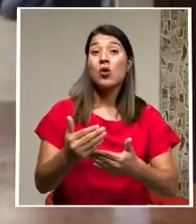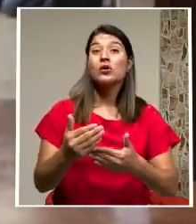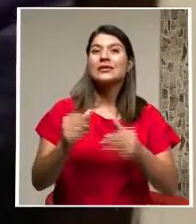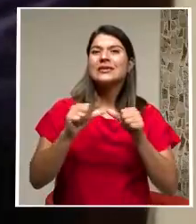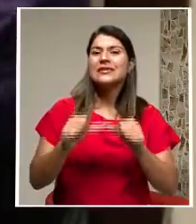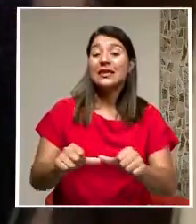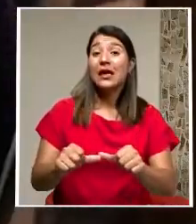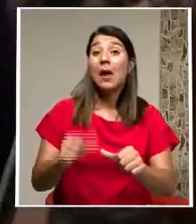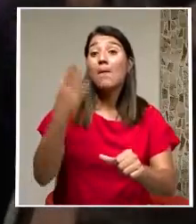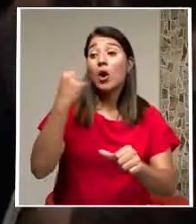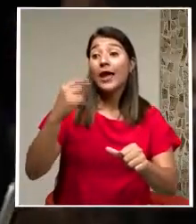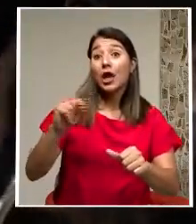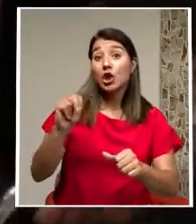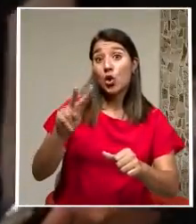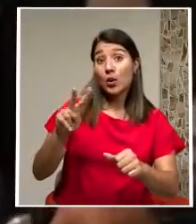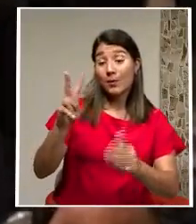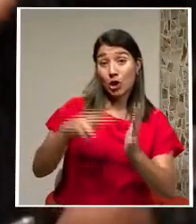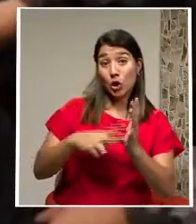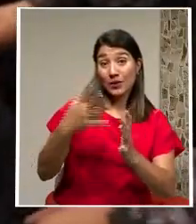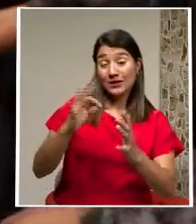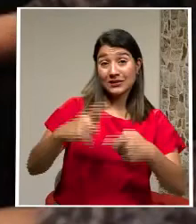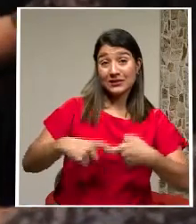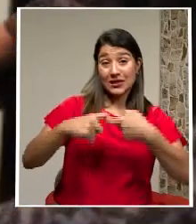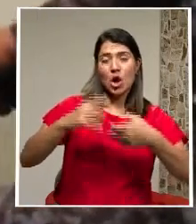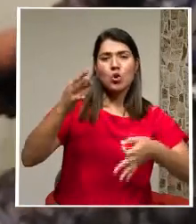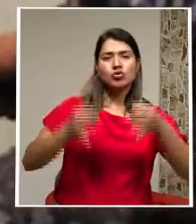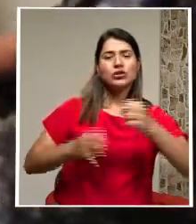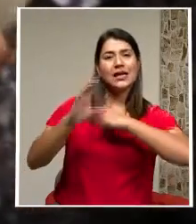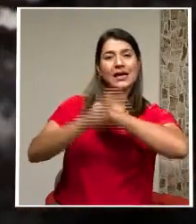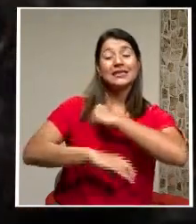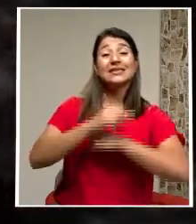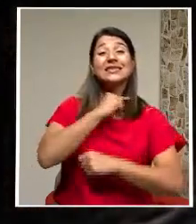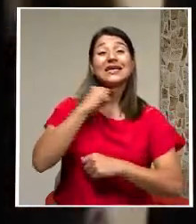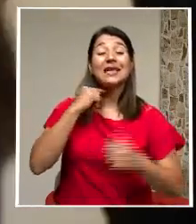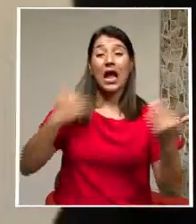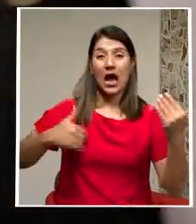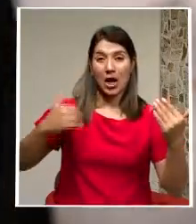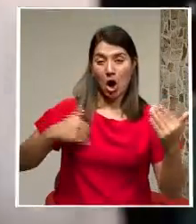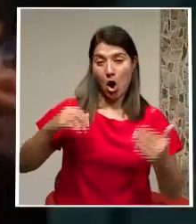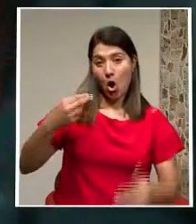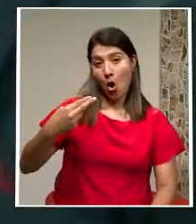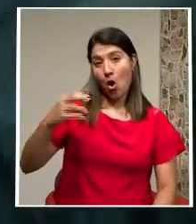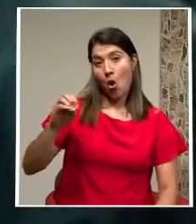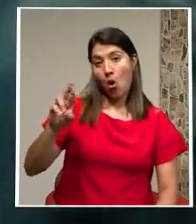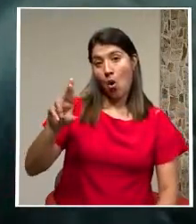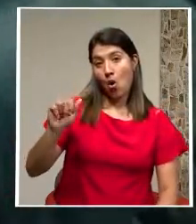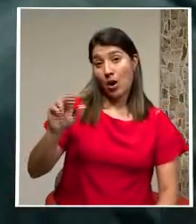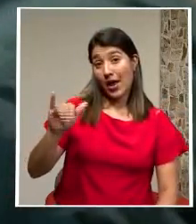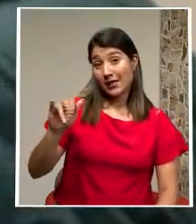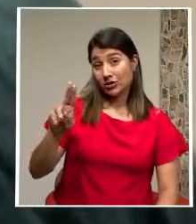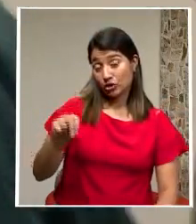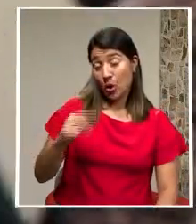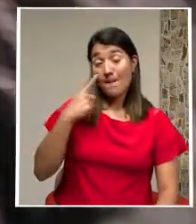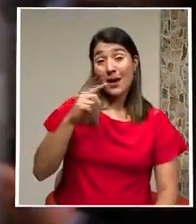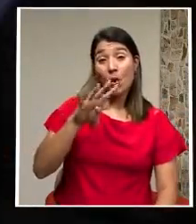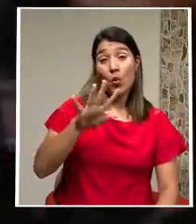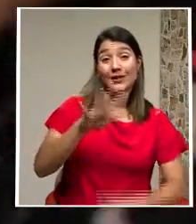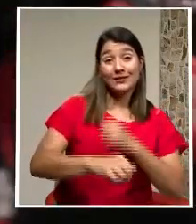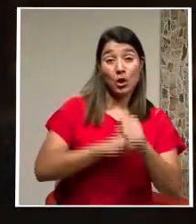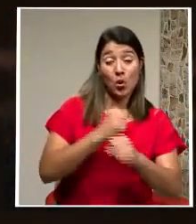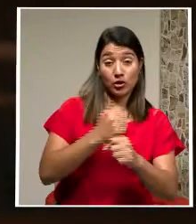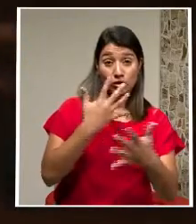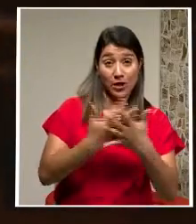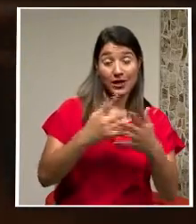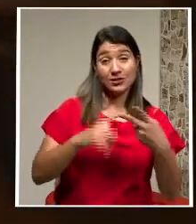2019 La justicia Condenara al sacerdote Argentino Horacio Corbacho A 45 años De cárcel Y al italiano Nicola